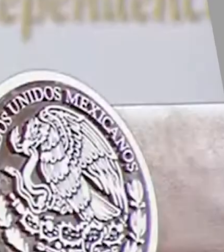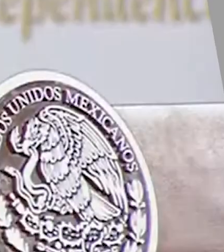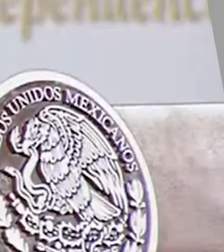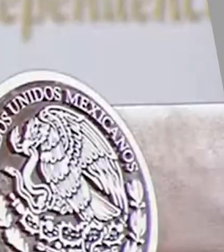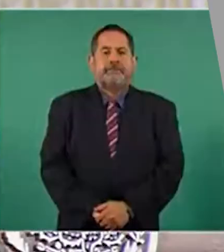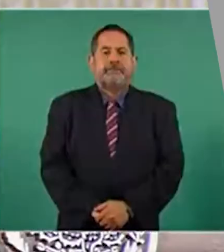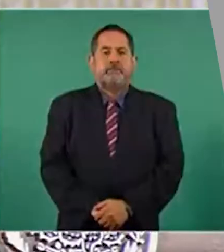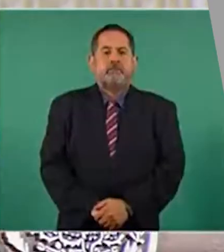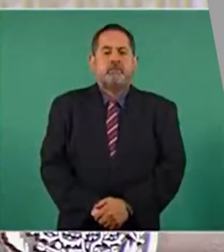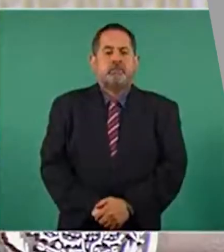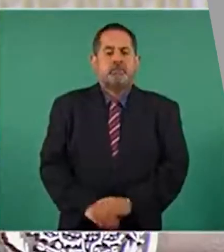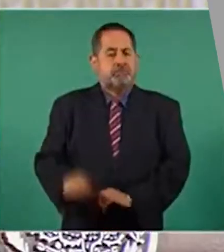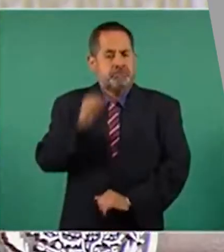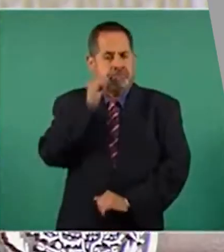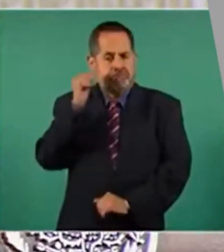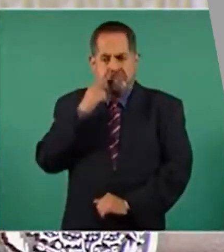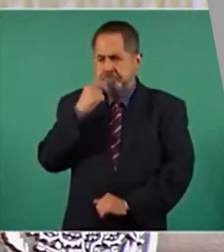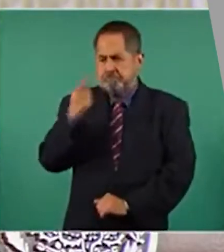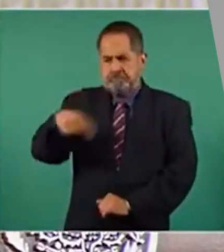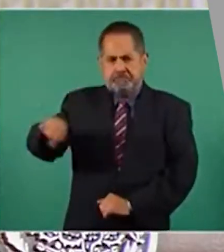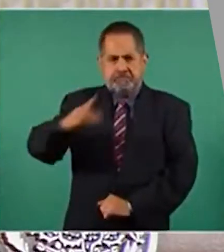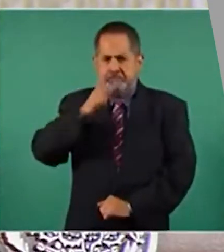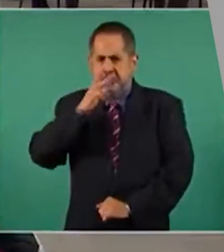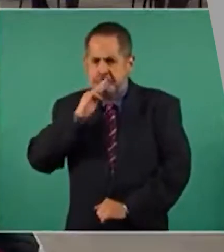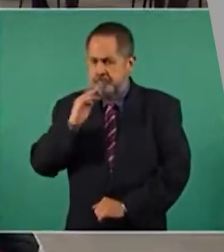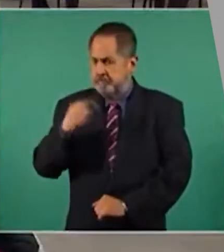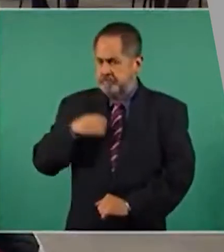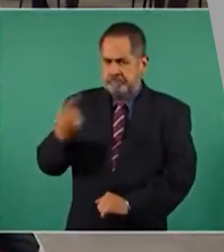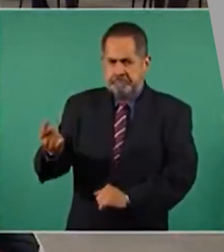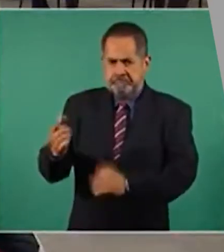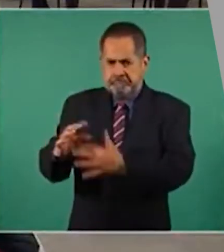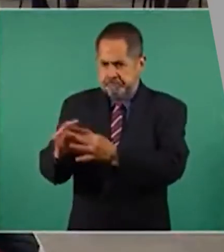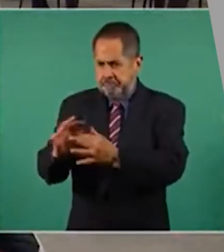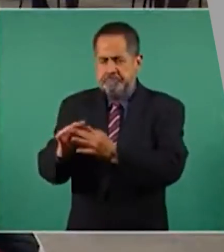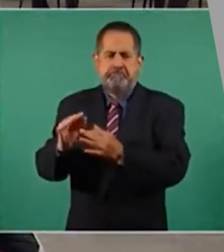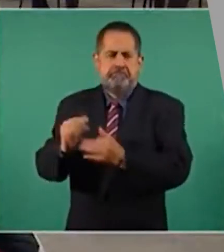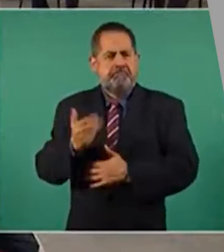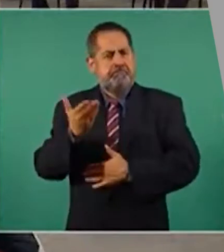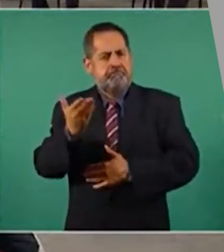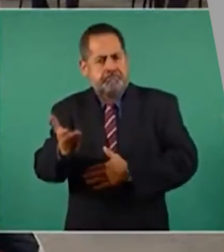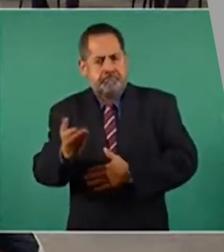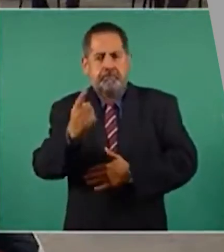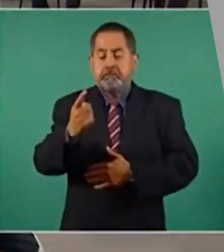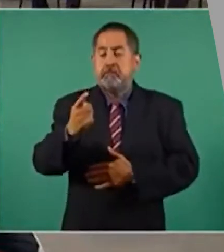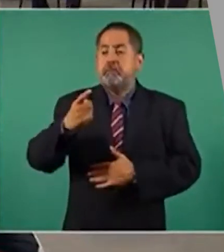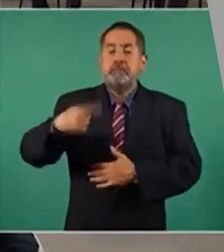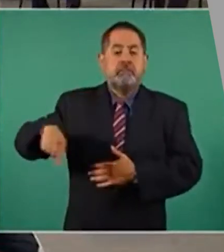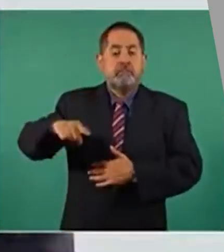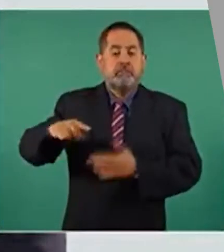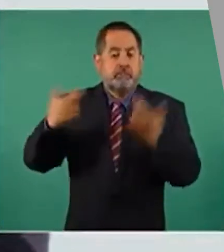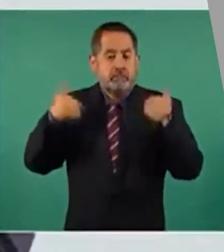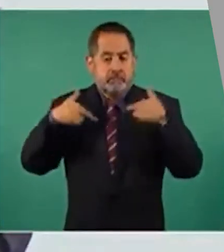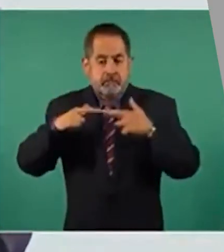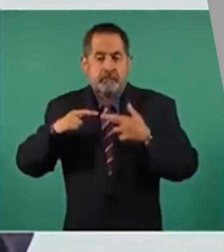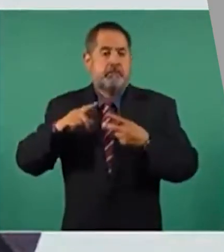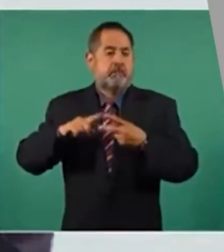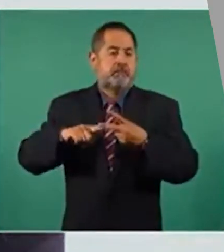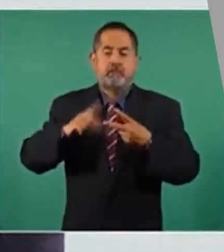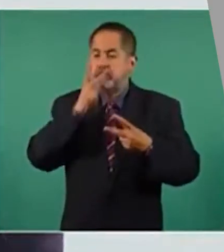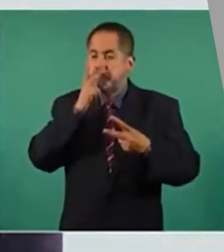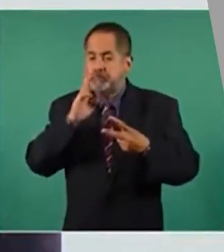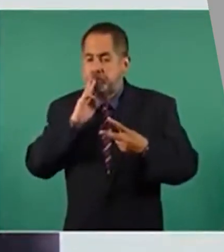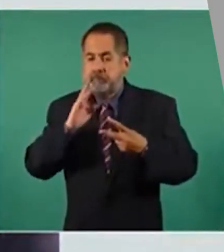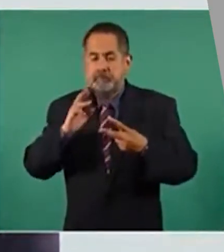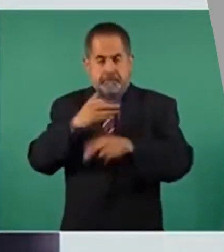Padres de familia, que ahorita lo importante y lo que yo hago es la petición, que tanto nuestros maestros como nuestros padres de familia